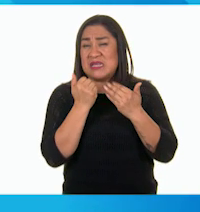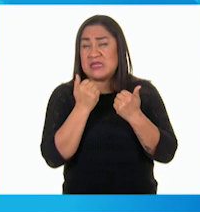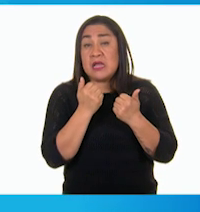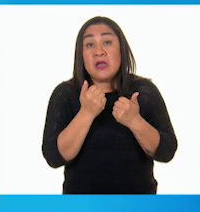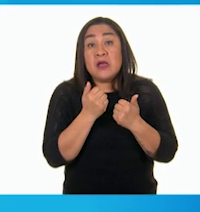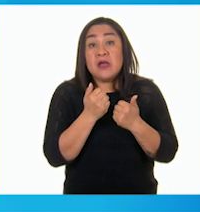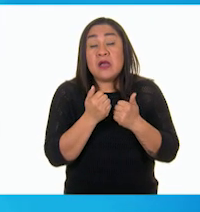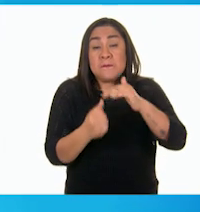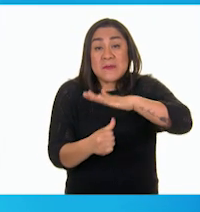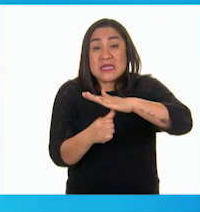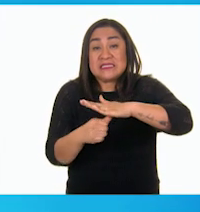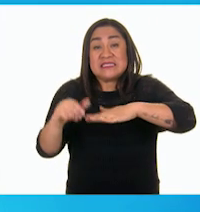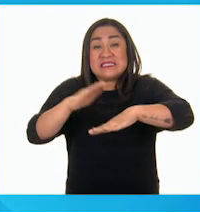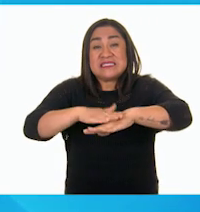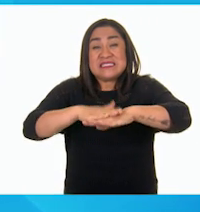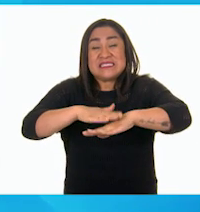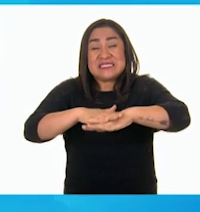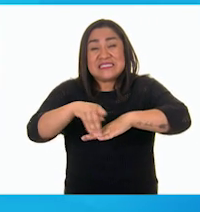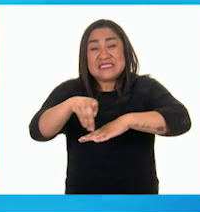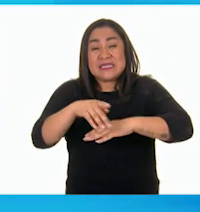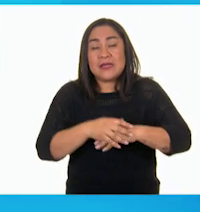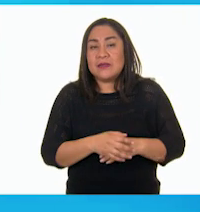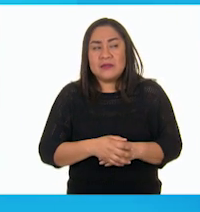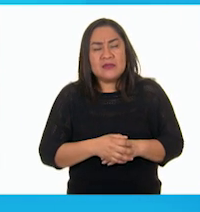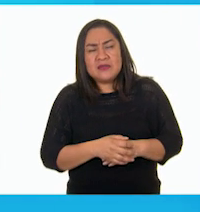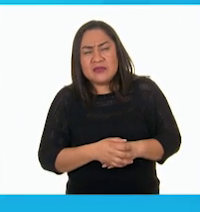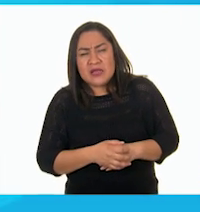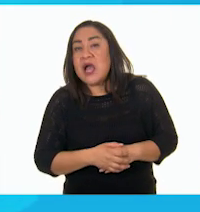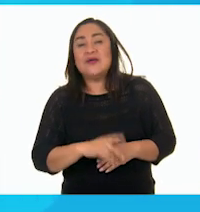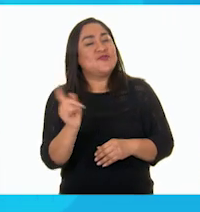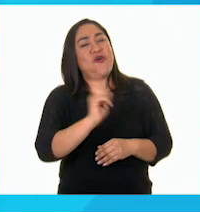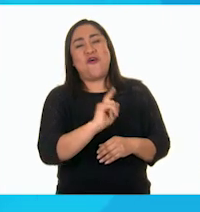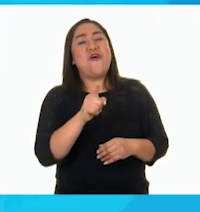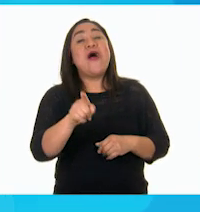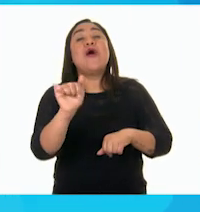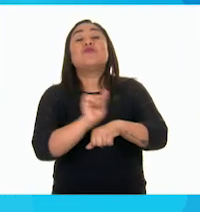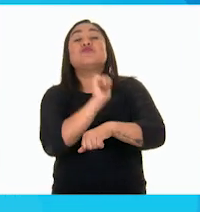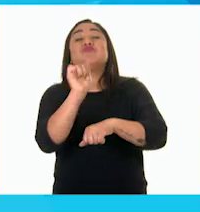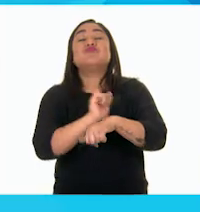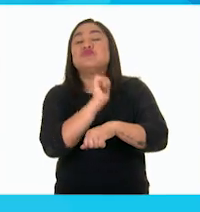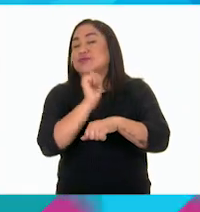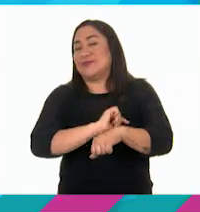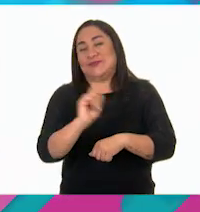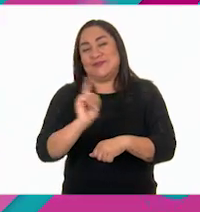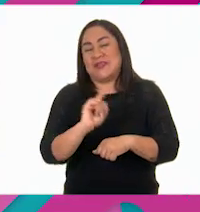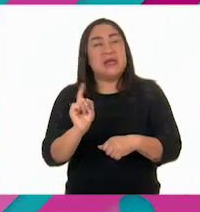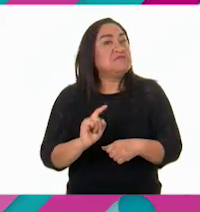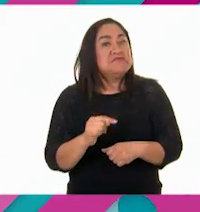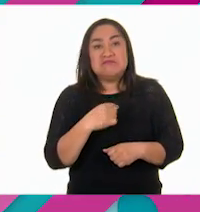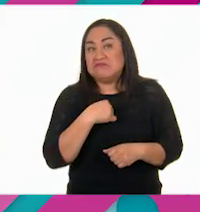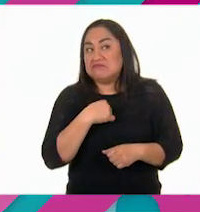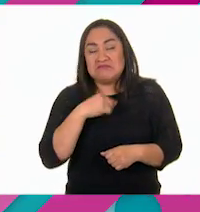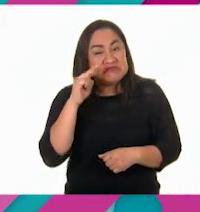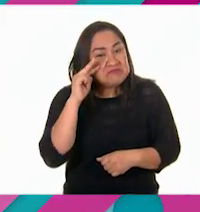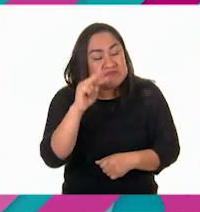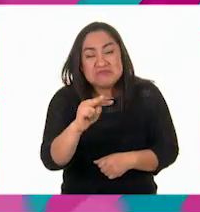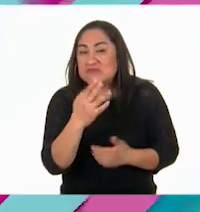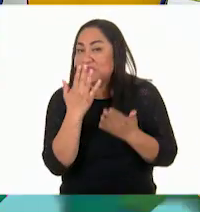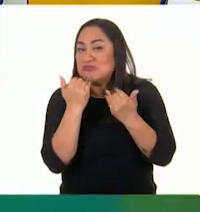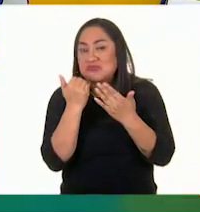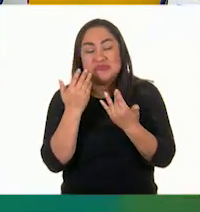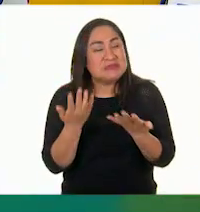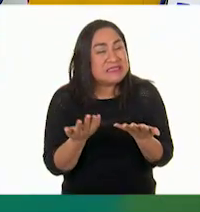¡Arriba del mueble! ¿Arriba? ¡Ay, ¡Ay, no! ¡Ese es un garrito! No, yo tampoco los encuentro por ninguna parte.